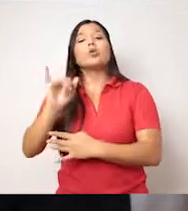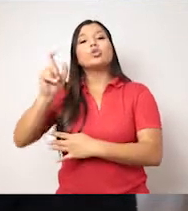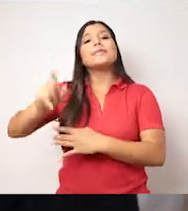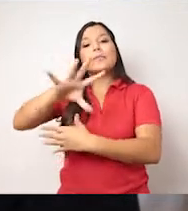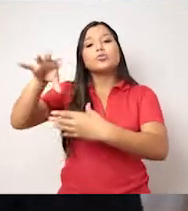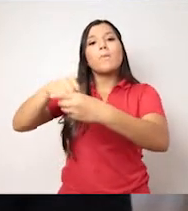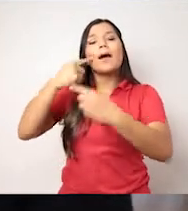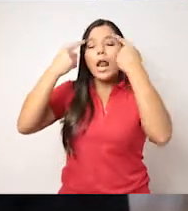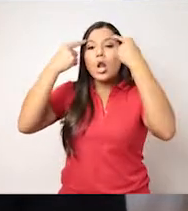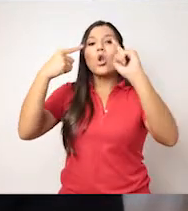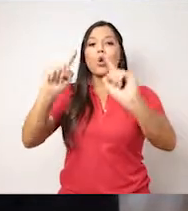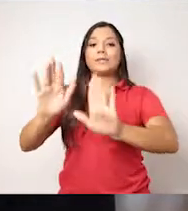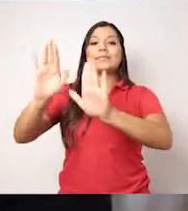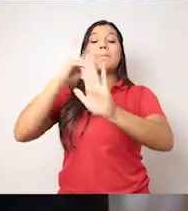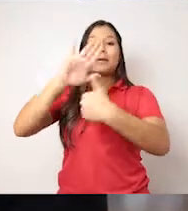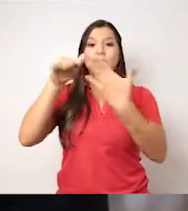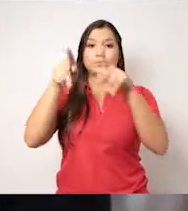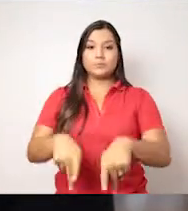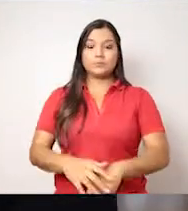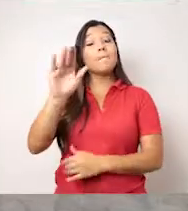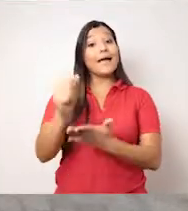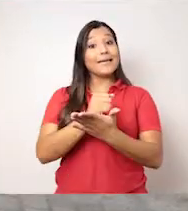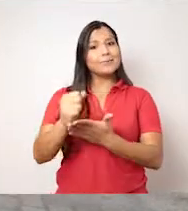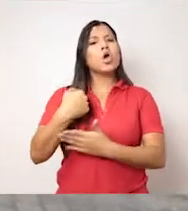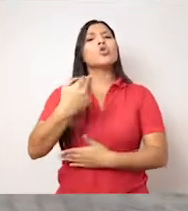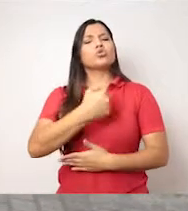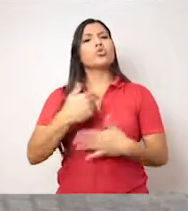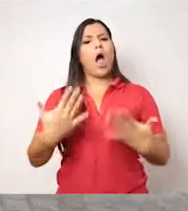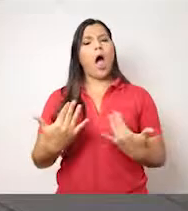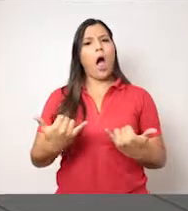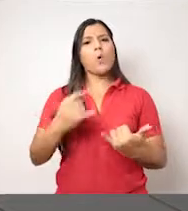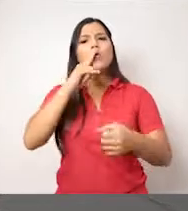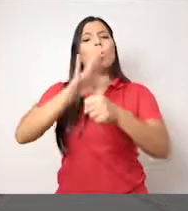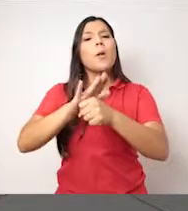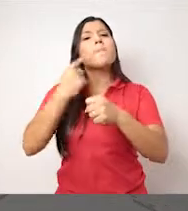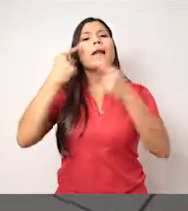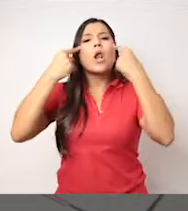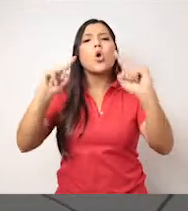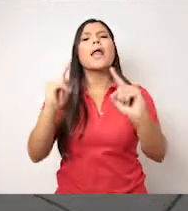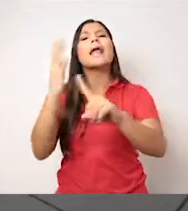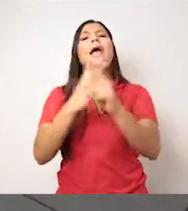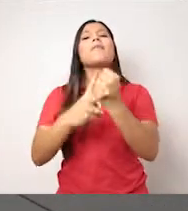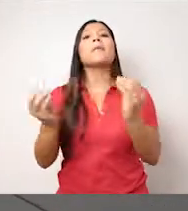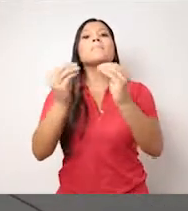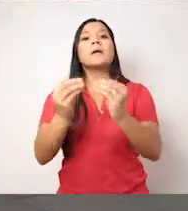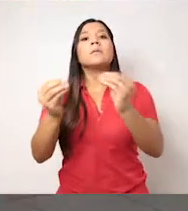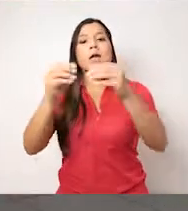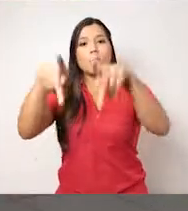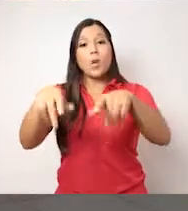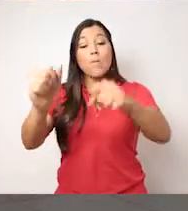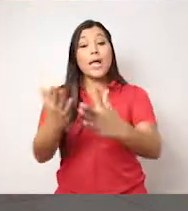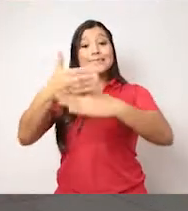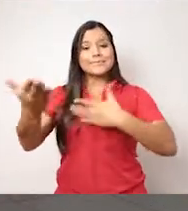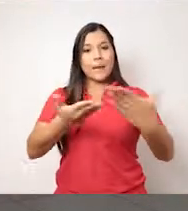una sociedad inclusiva para generar esa prosperidad para todos. En Bacredomatic estamos comprometidos en lograr que más y más personas